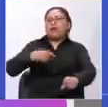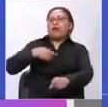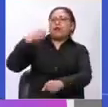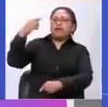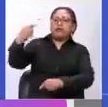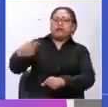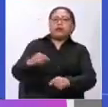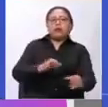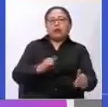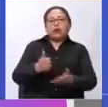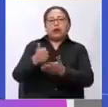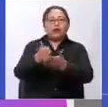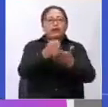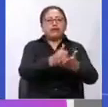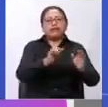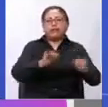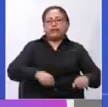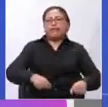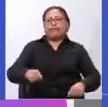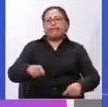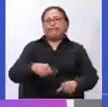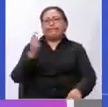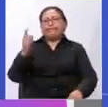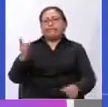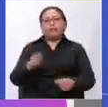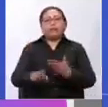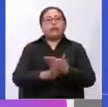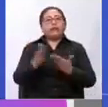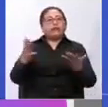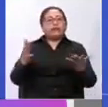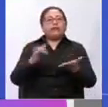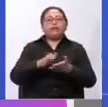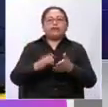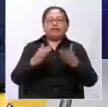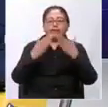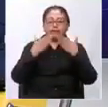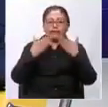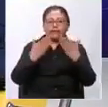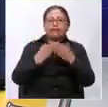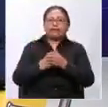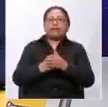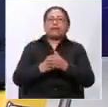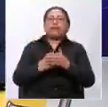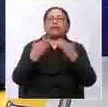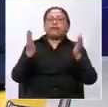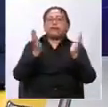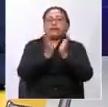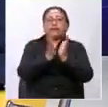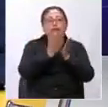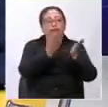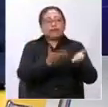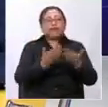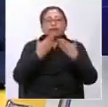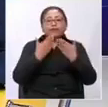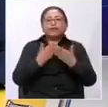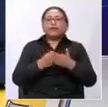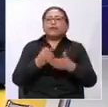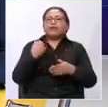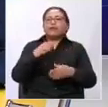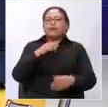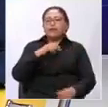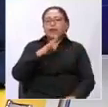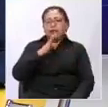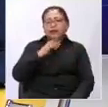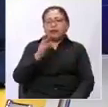nuestro país, porque muchas veces son los más desprotegidos. Gracias. Muchísimas gracias Defensoría. Y de esa manera nosotros acabamos de